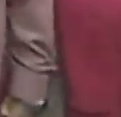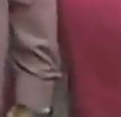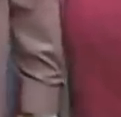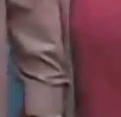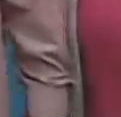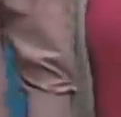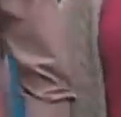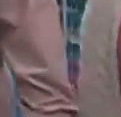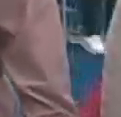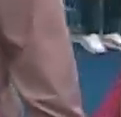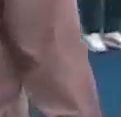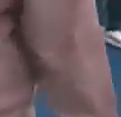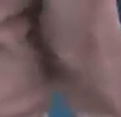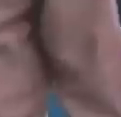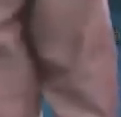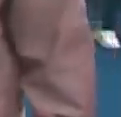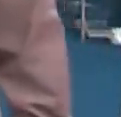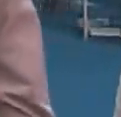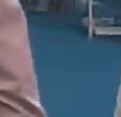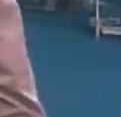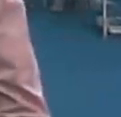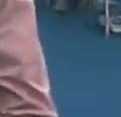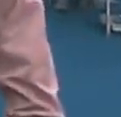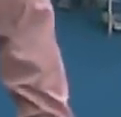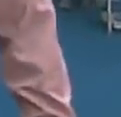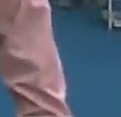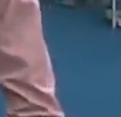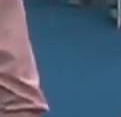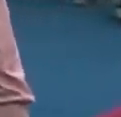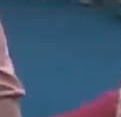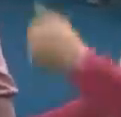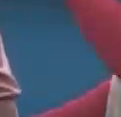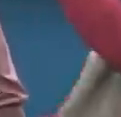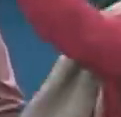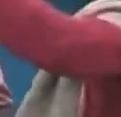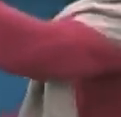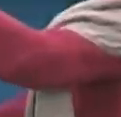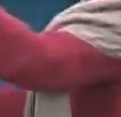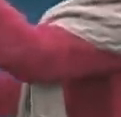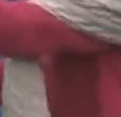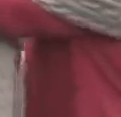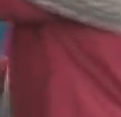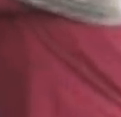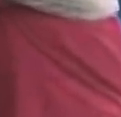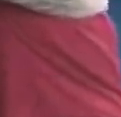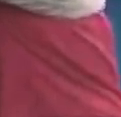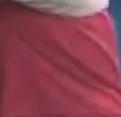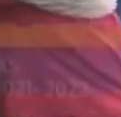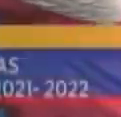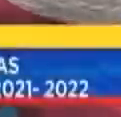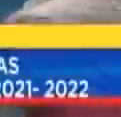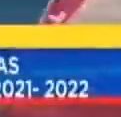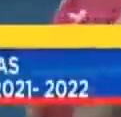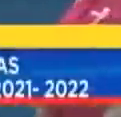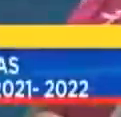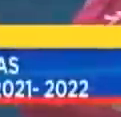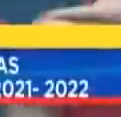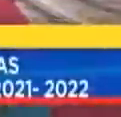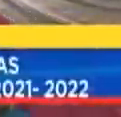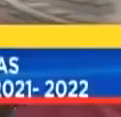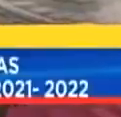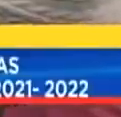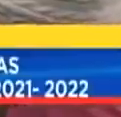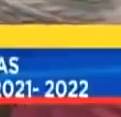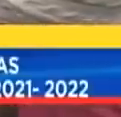hecho Caramba y zamba la cosa, el código del derecho Caramba y zamba la cosa, el